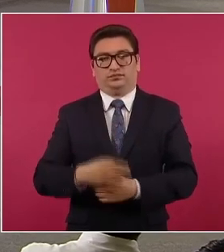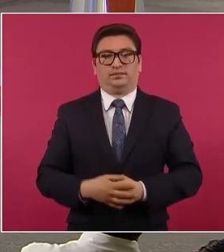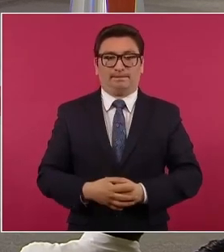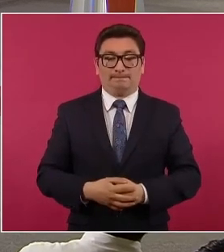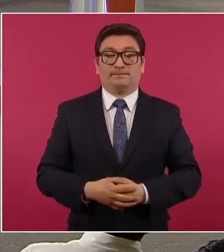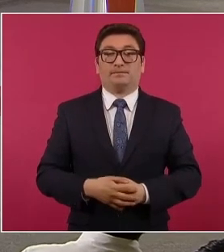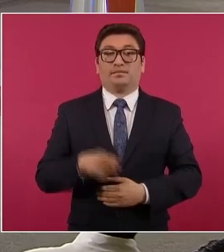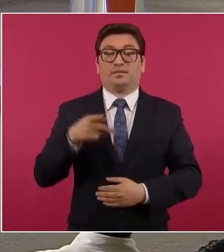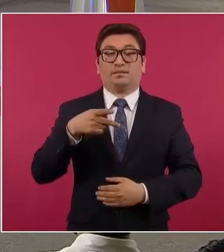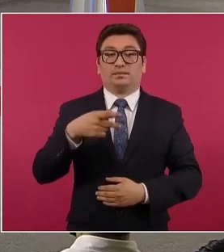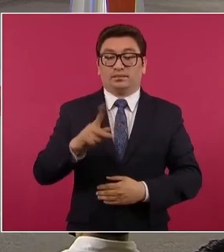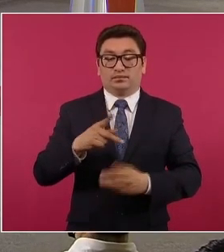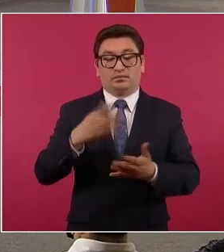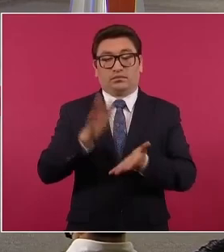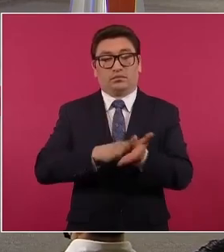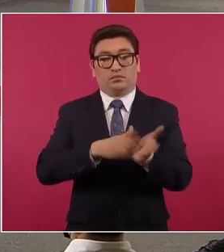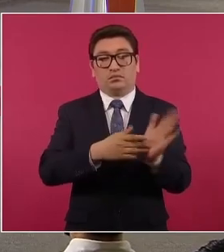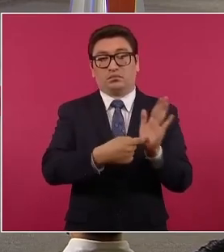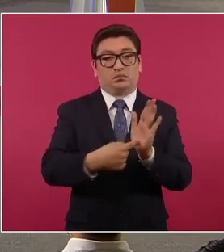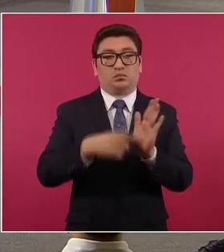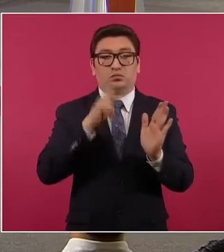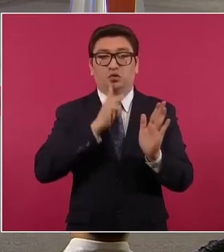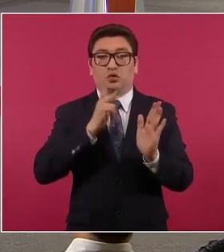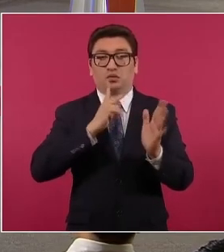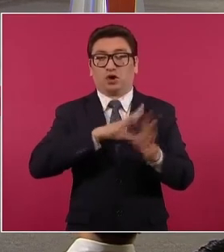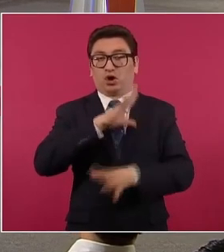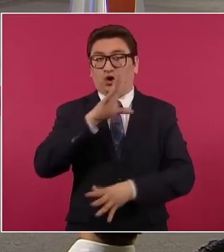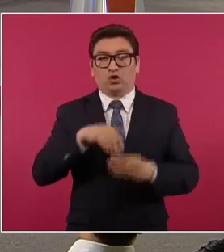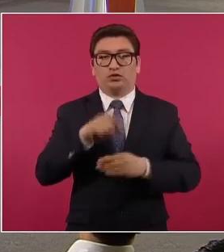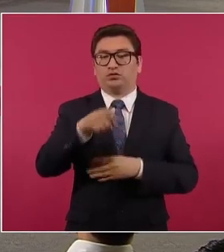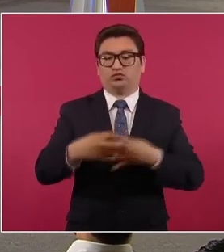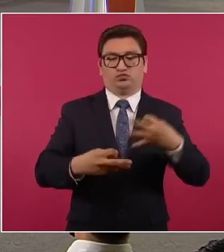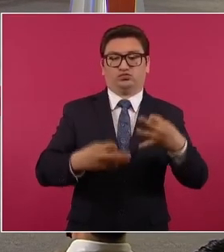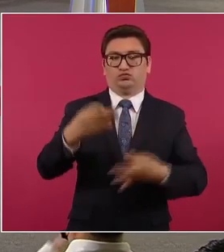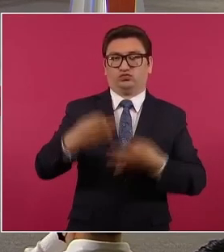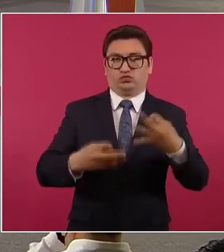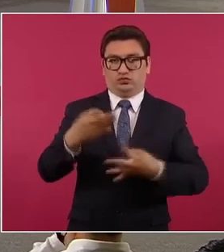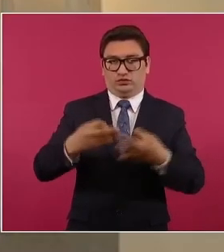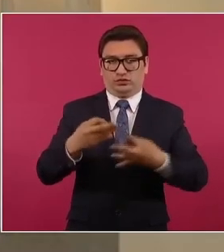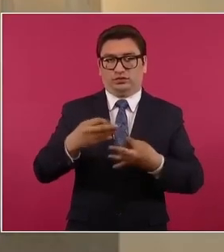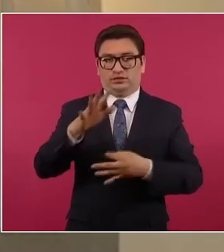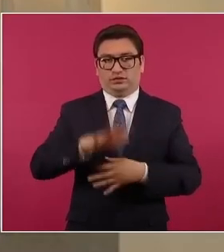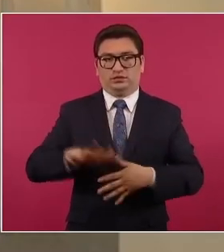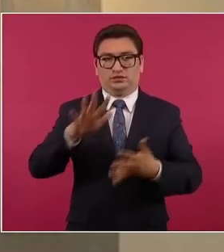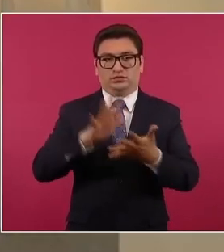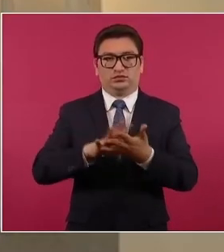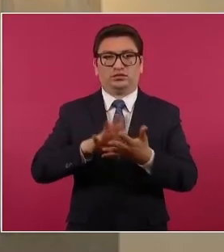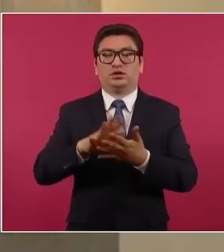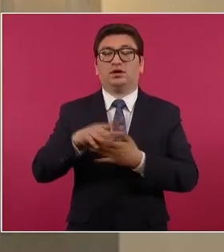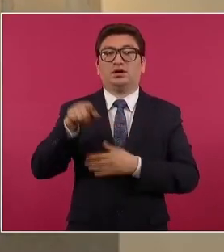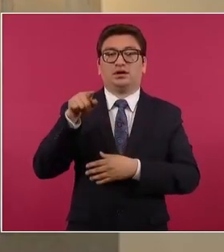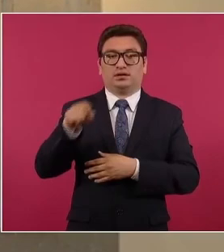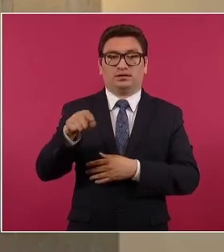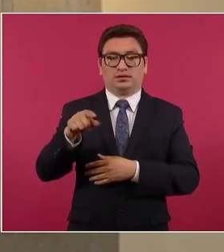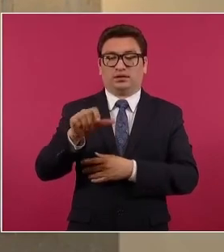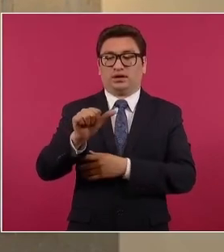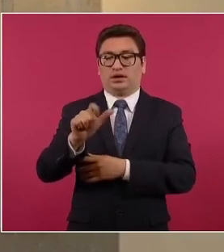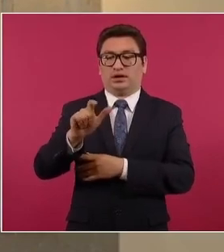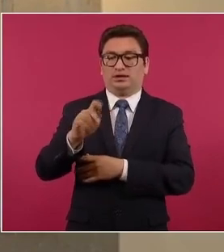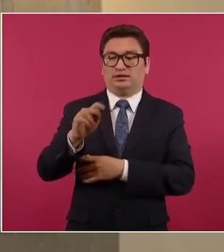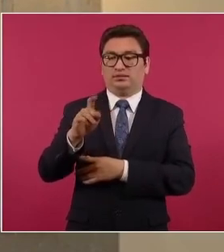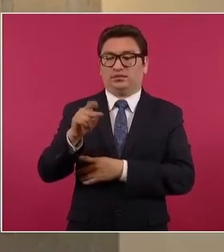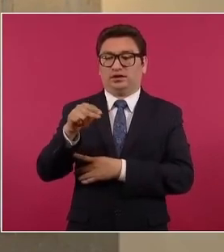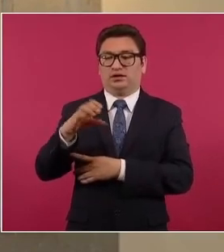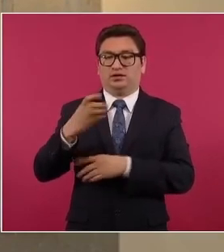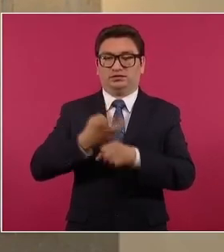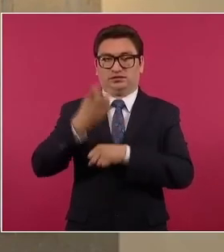No obstante, todas las evidencias, el juez de control del Centro de Justicia Penal en el altiplano, en el Estado